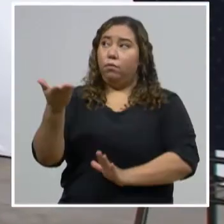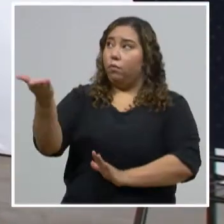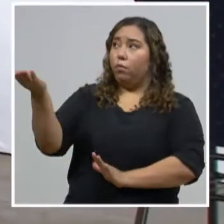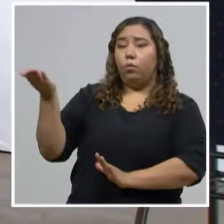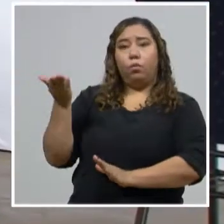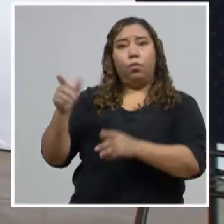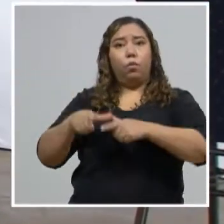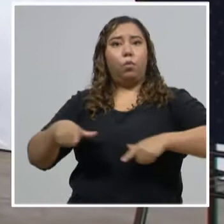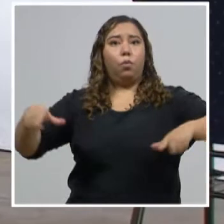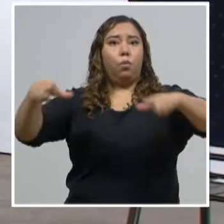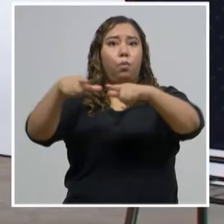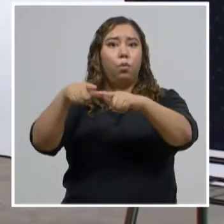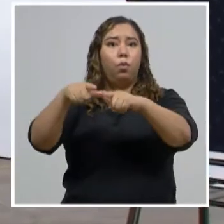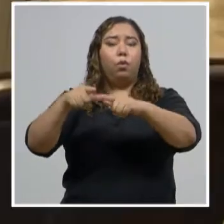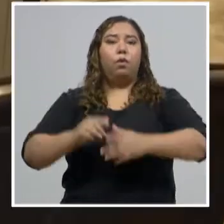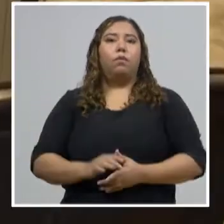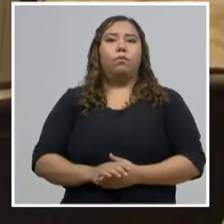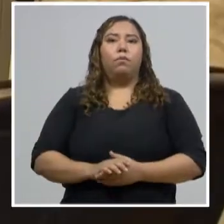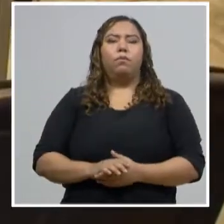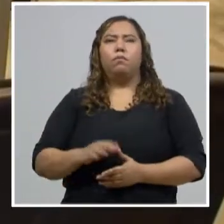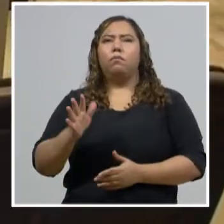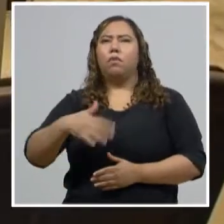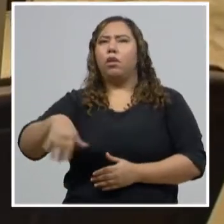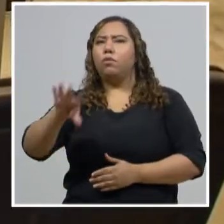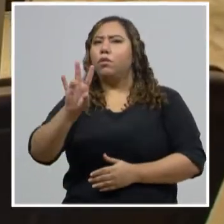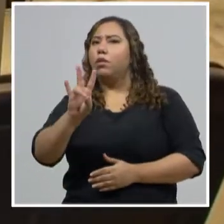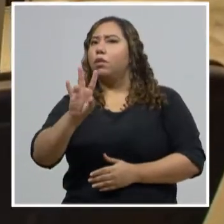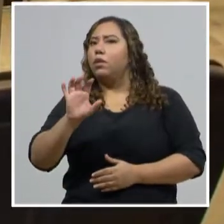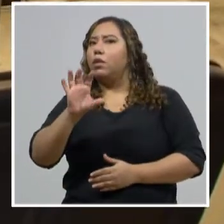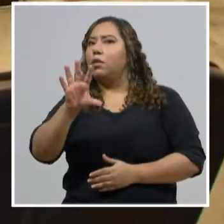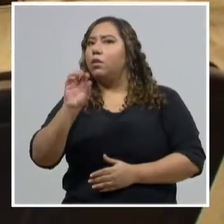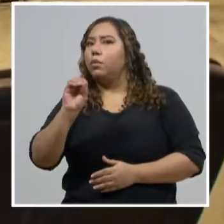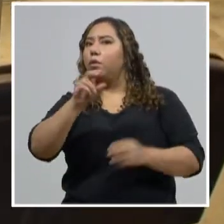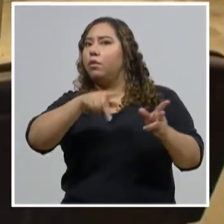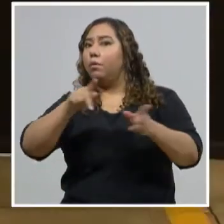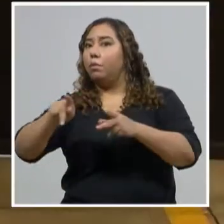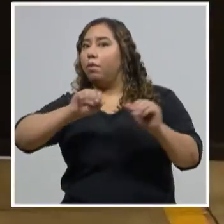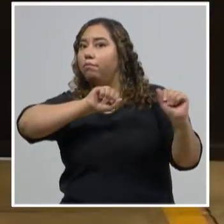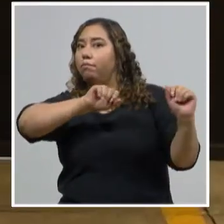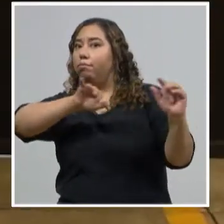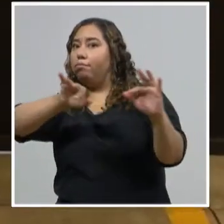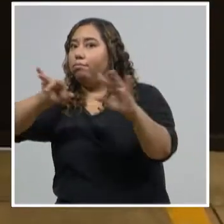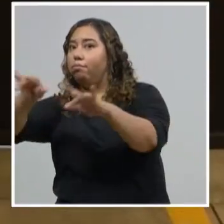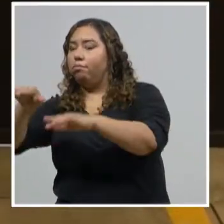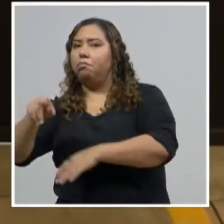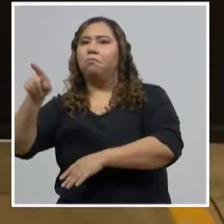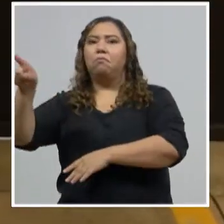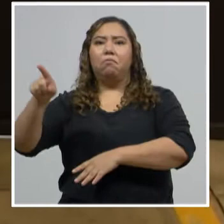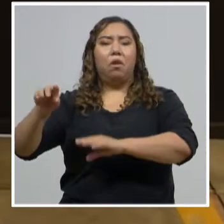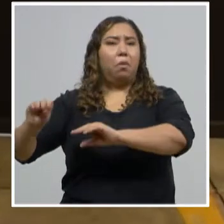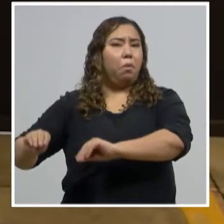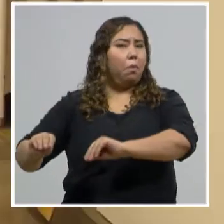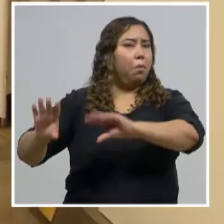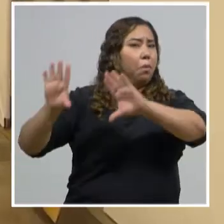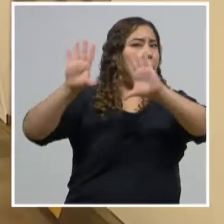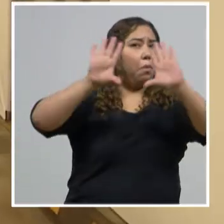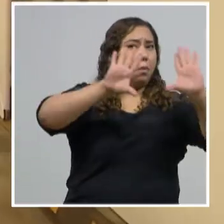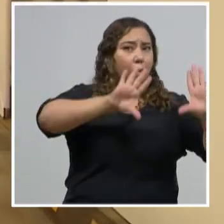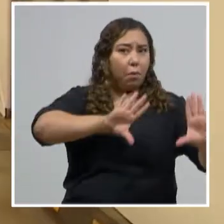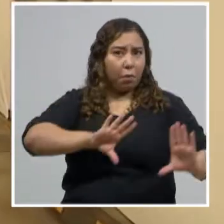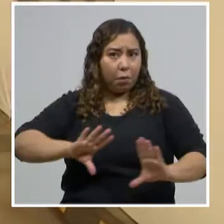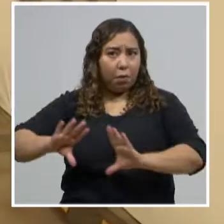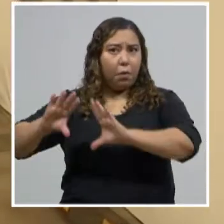aproximadamente 750 personas al día. Estará abierto, como todos los demás, 24 horas, con estaciones de